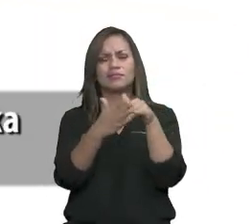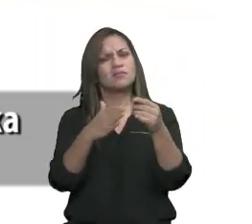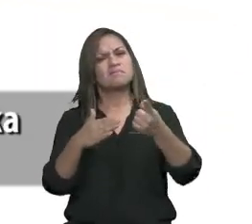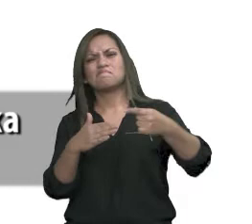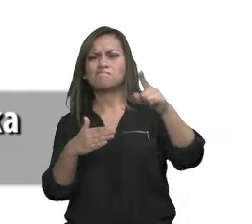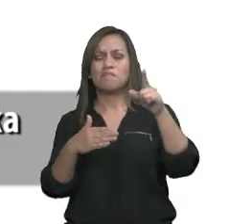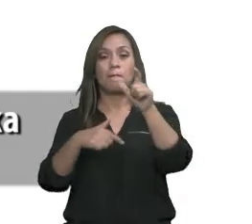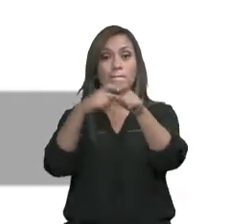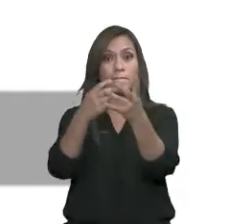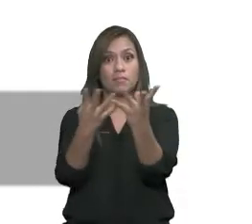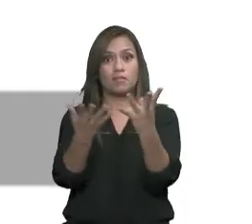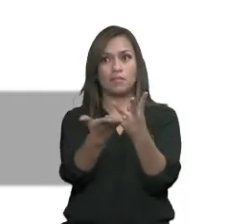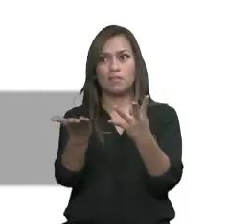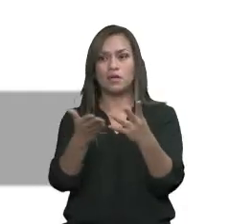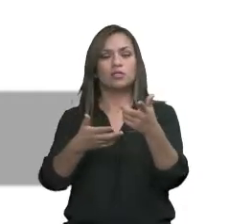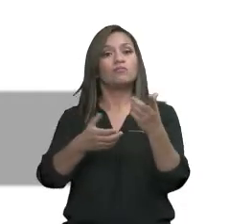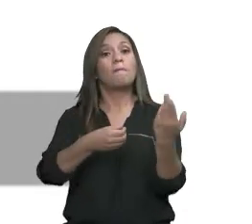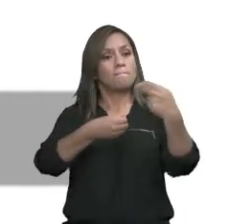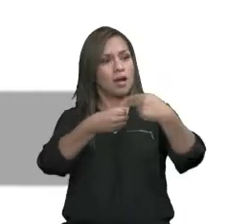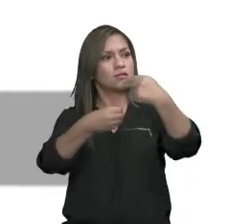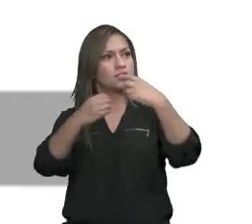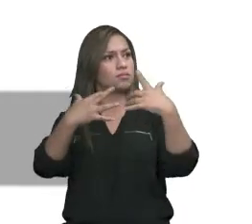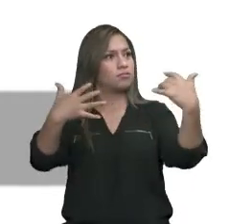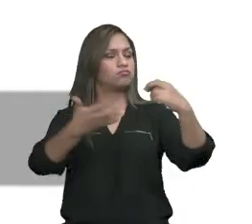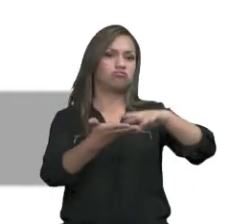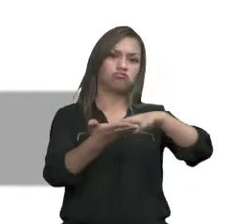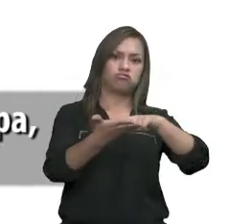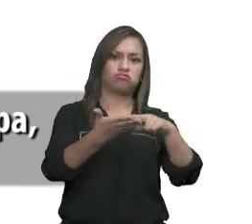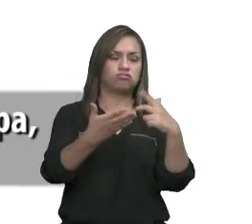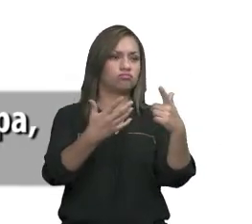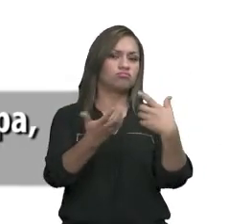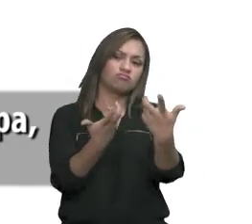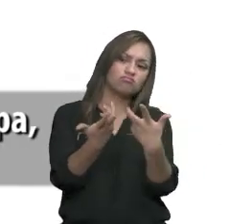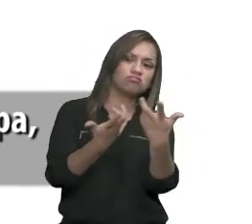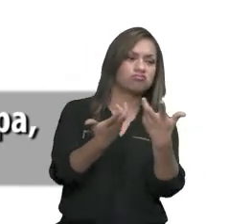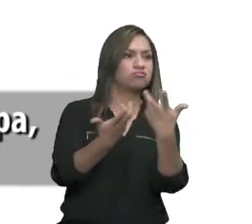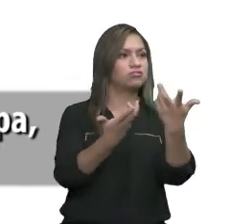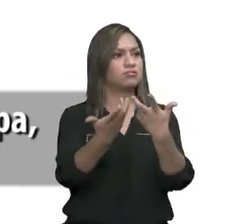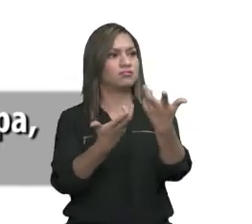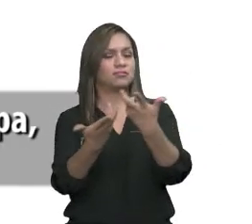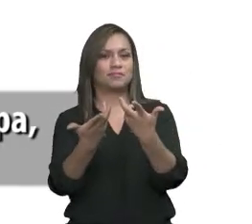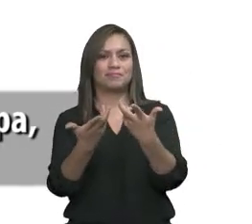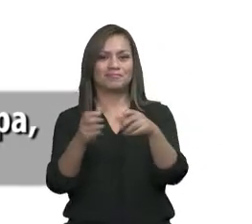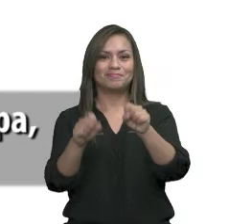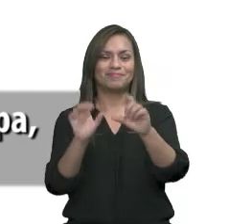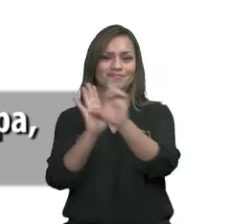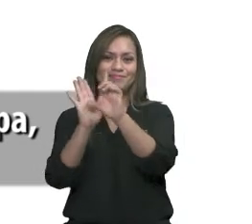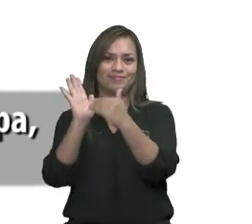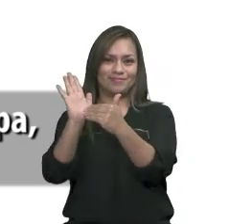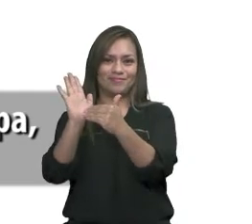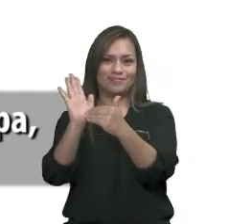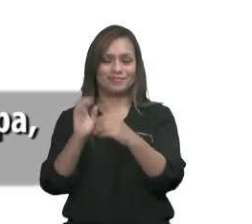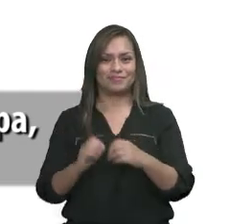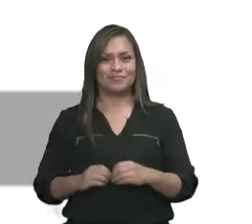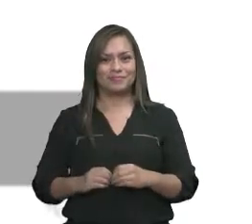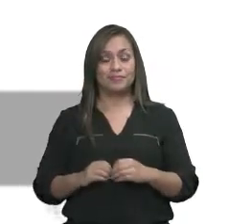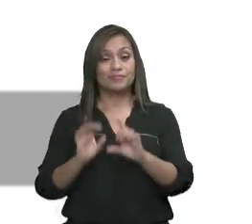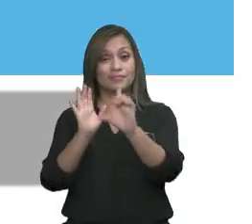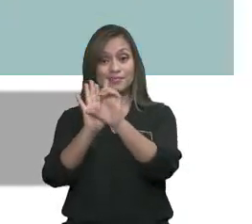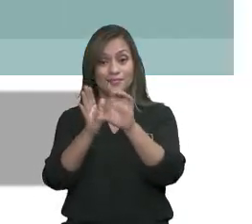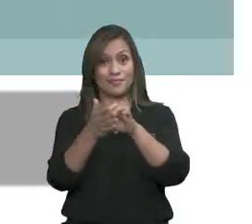ciudadanos han participado en socializaciones, audiencias y consultas prelegislativas de leyes.